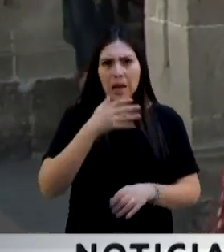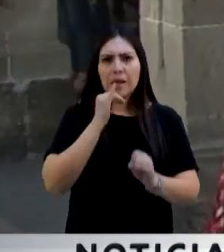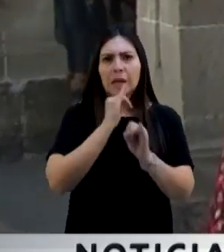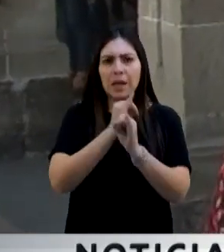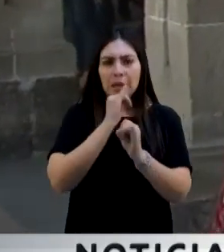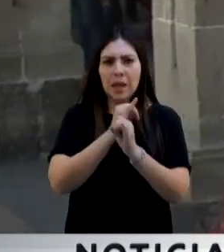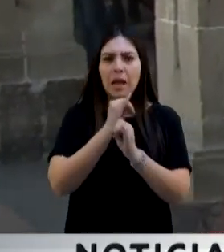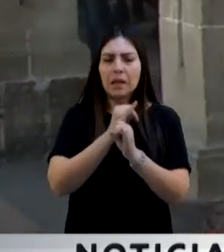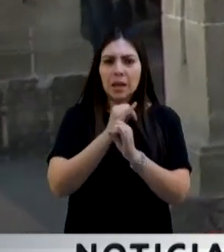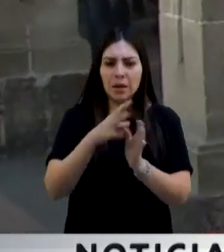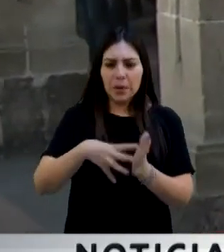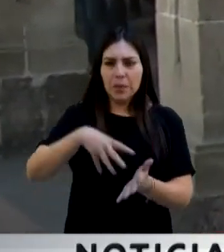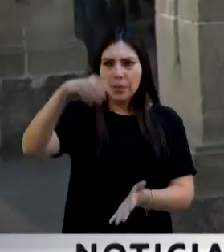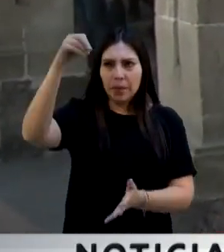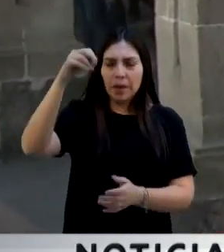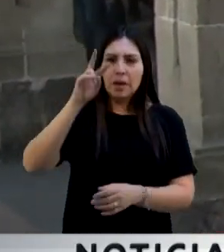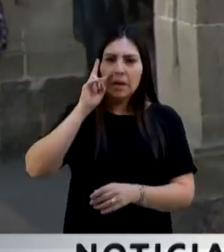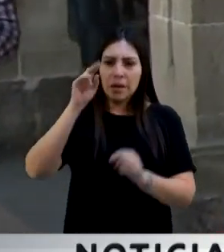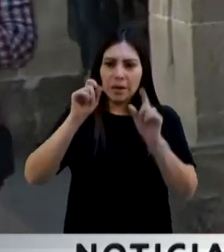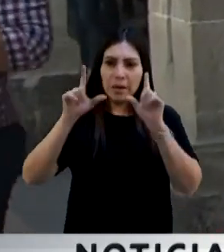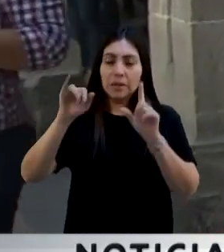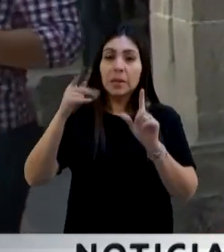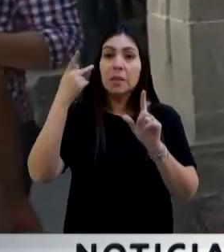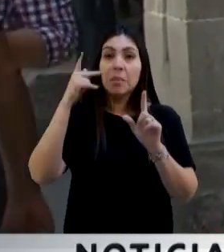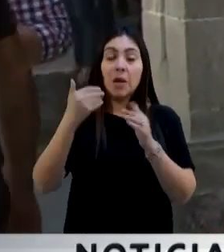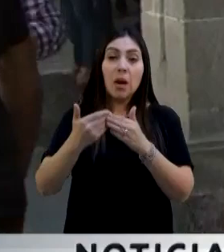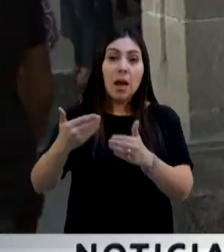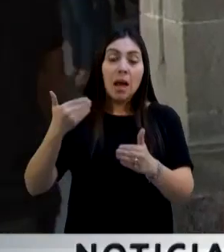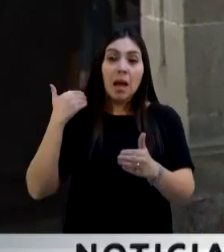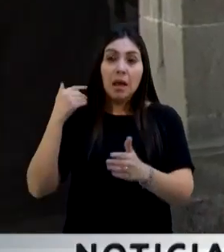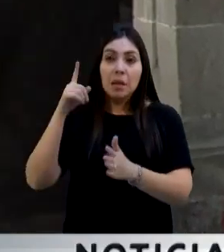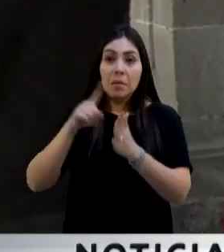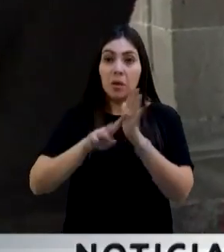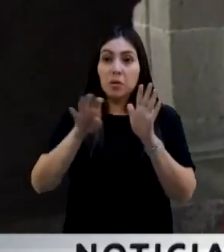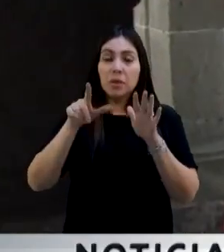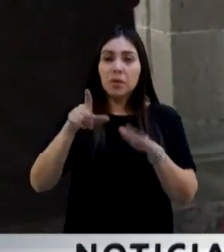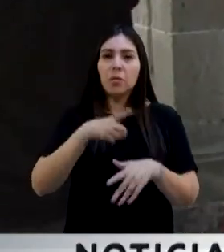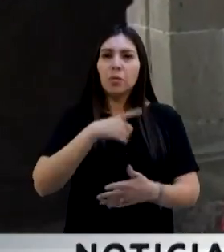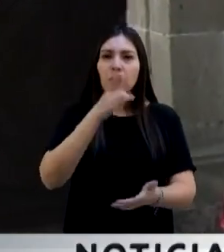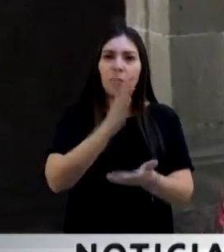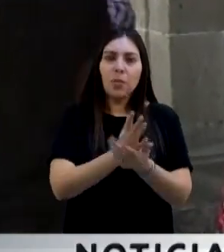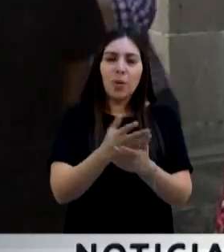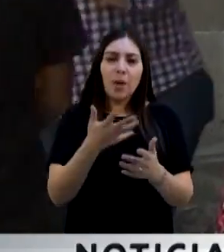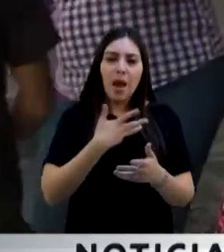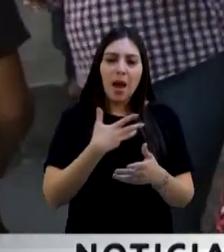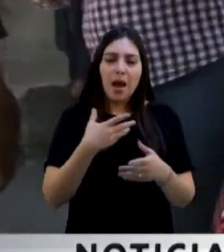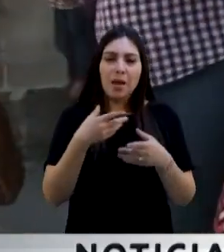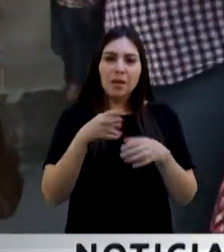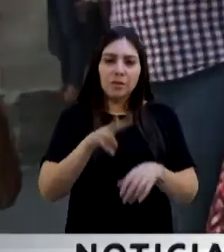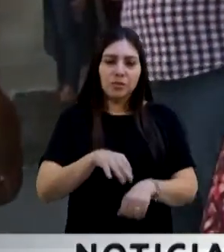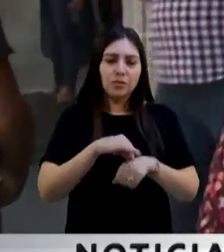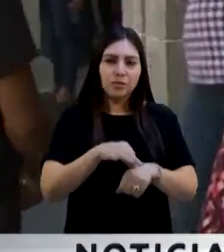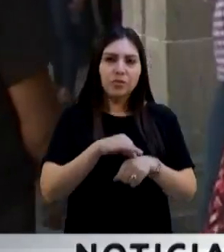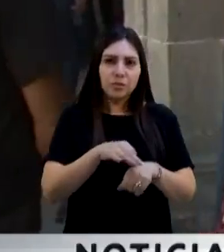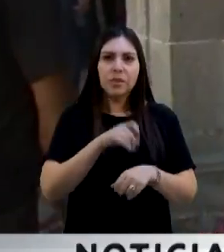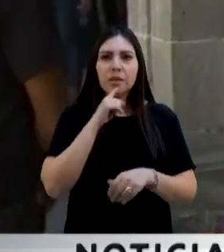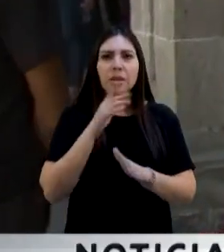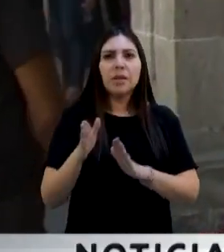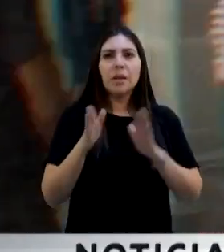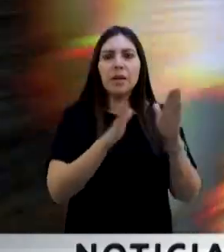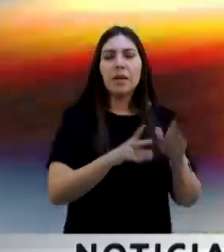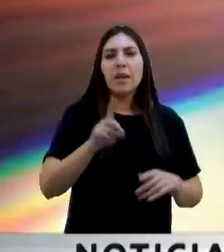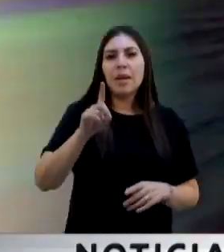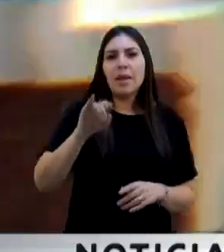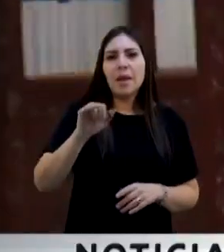1917 lo tenemos únicamente en físico, también los diarios de los debates, colecciones jurídicas como Juana